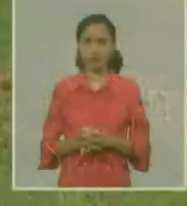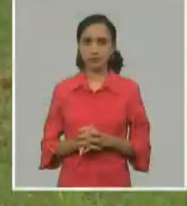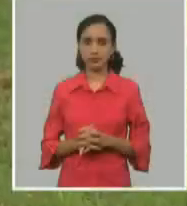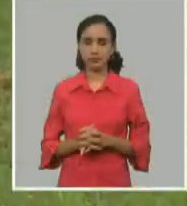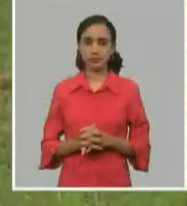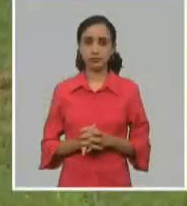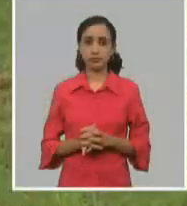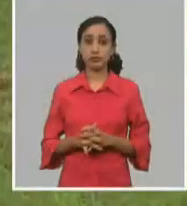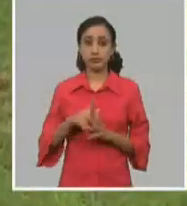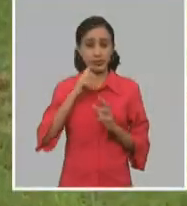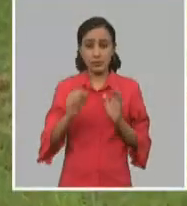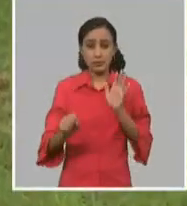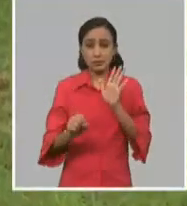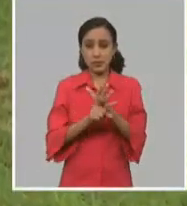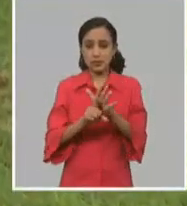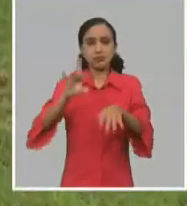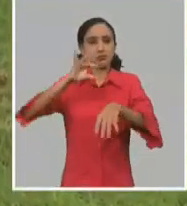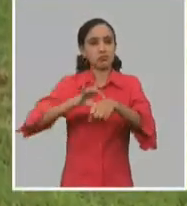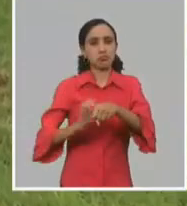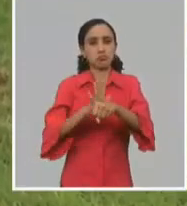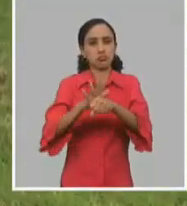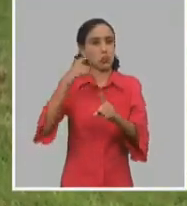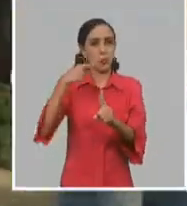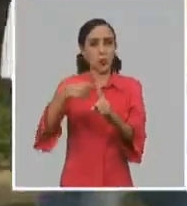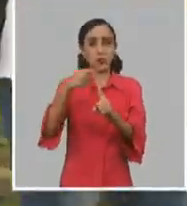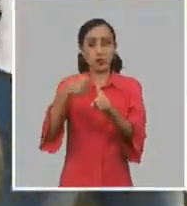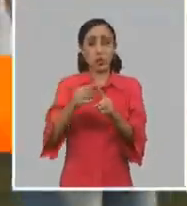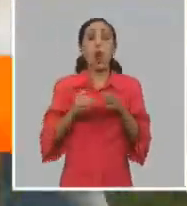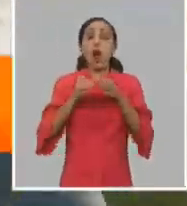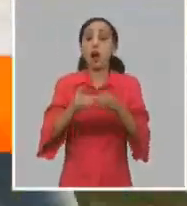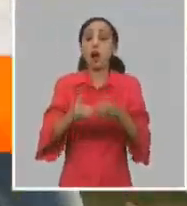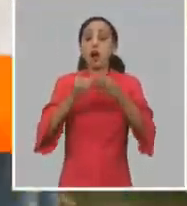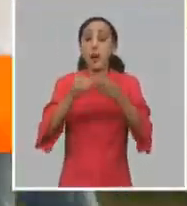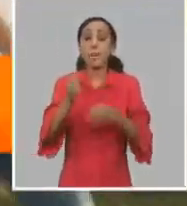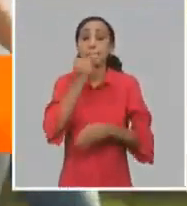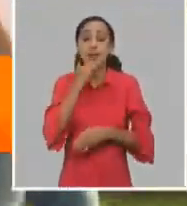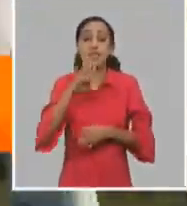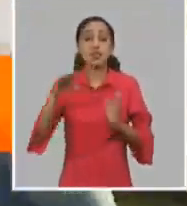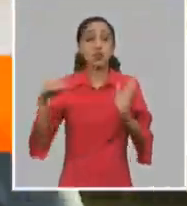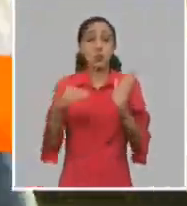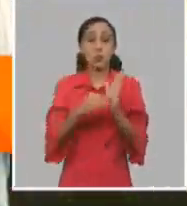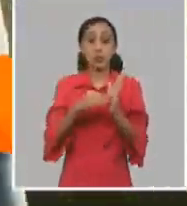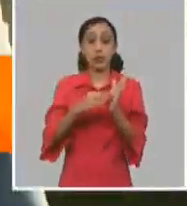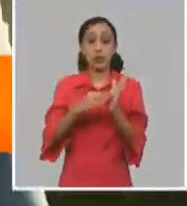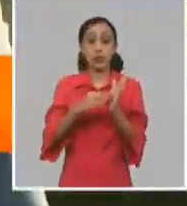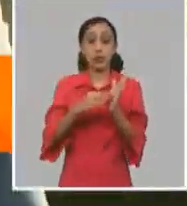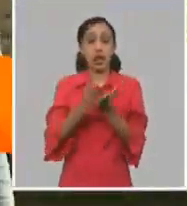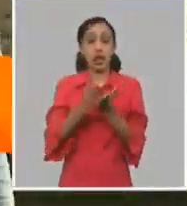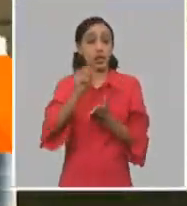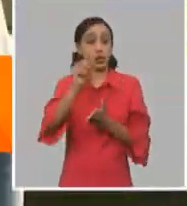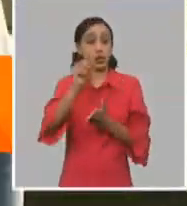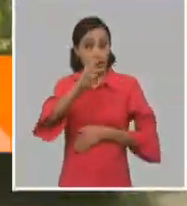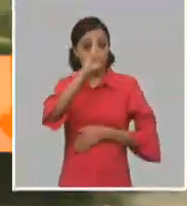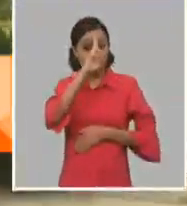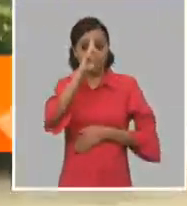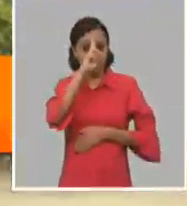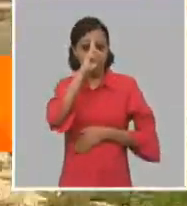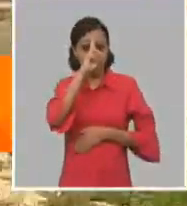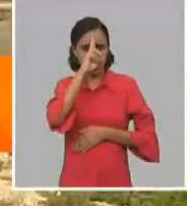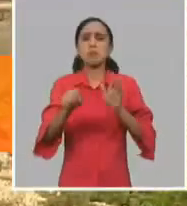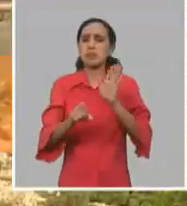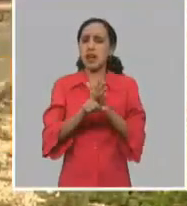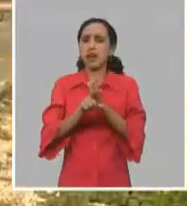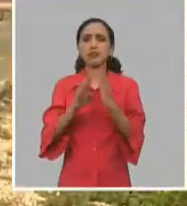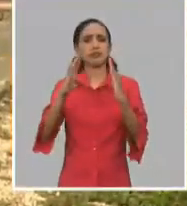Desde los primeros casos confirmados con COVID-19 en Granma, más de 5.000 estudiantes de ciencias médicas se integraron a las pesquisas